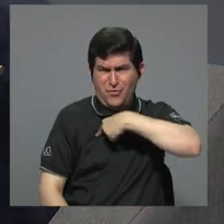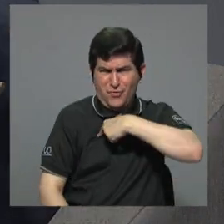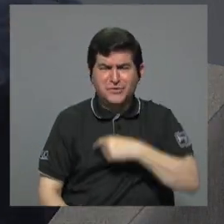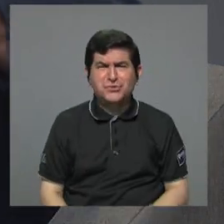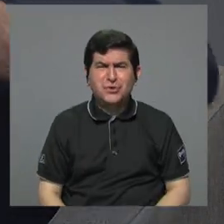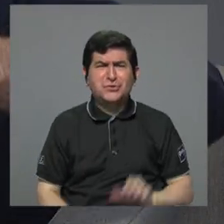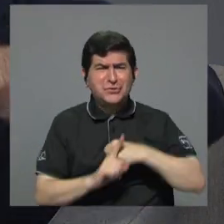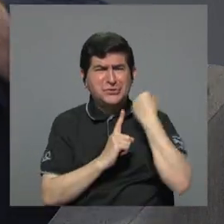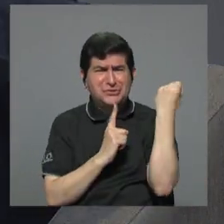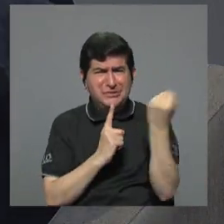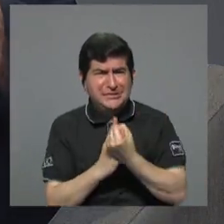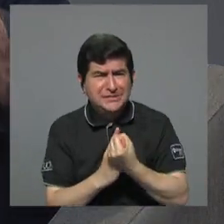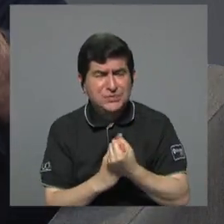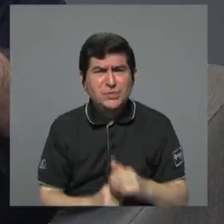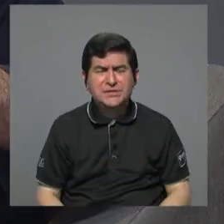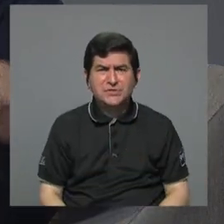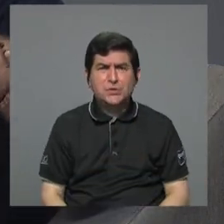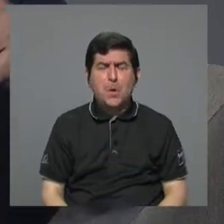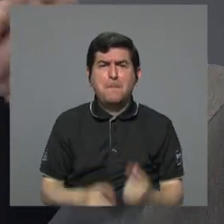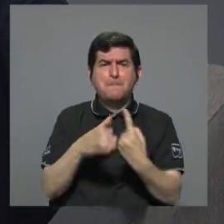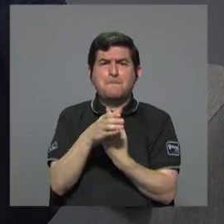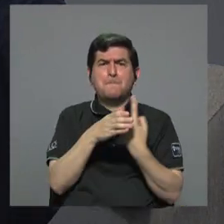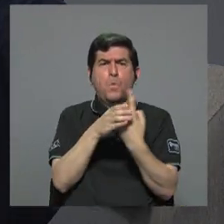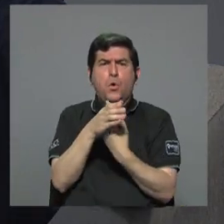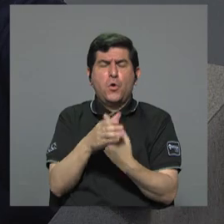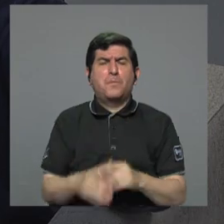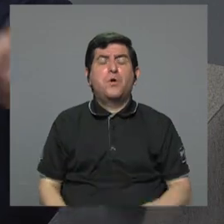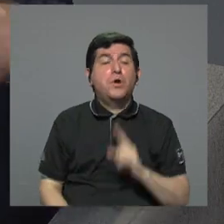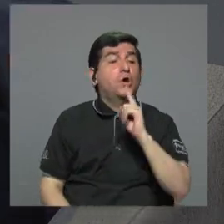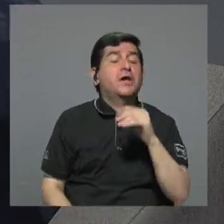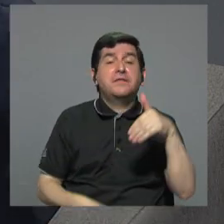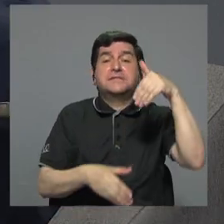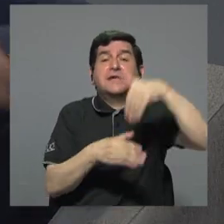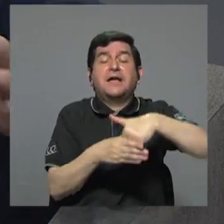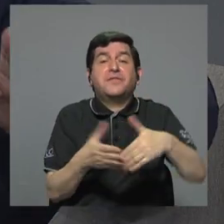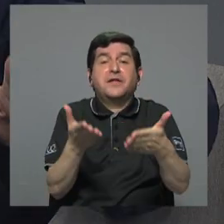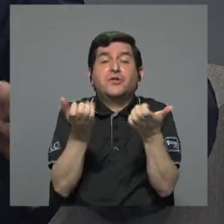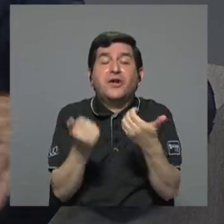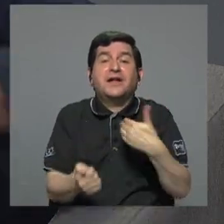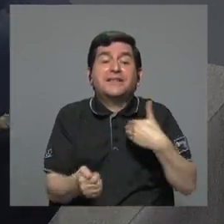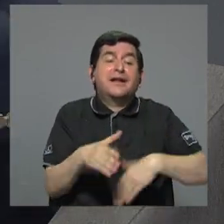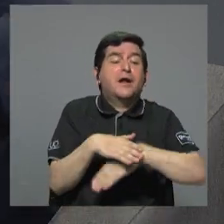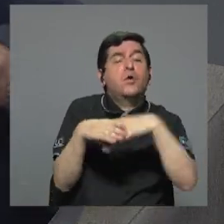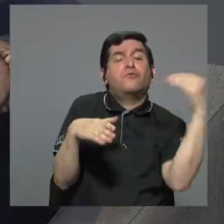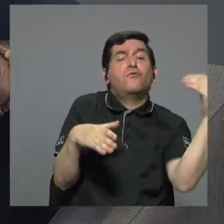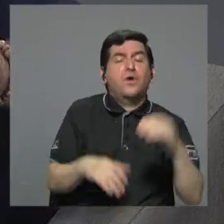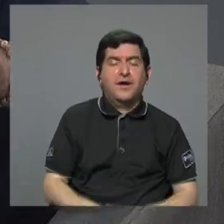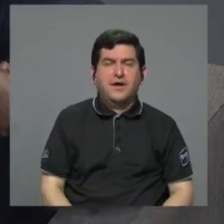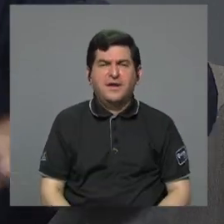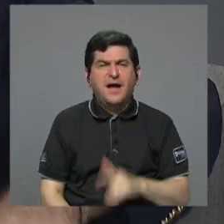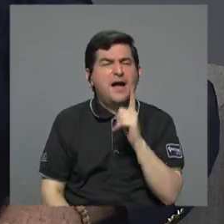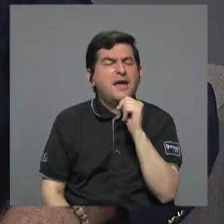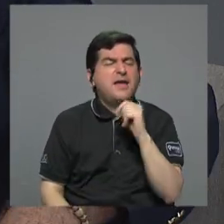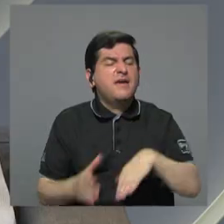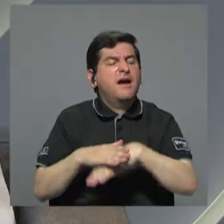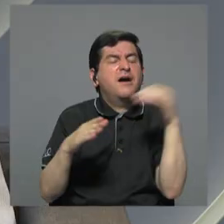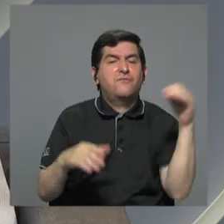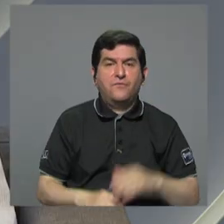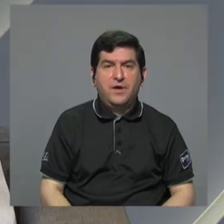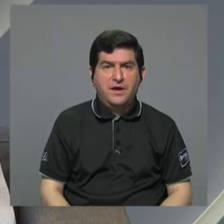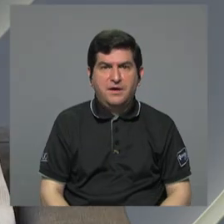ante una situación que el monopolio que dicen que tienen adentro, lo que quieren es que lo tengan afuera. Y hay otras cosas... ¿Quiénes lo tendrían afuera?